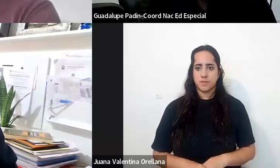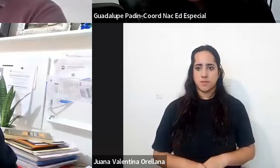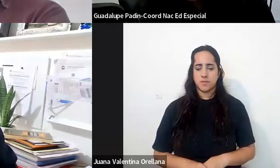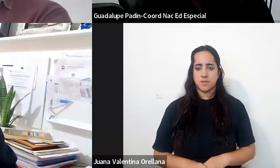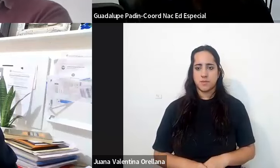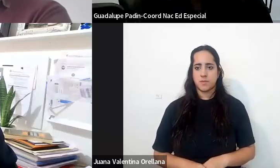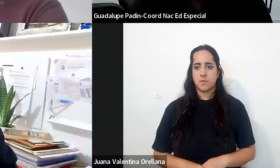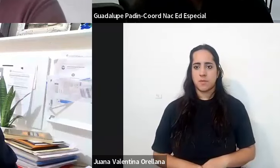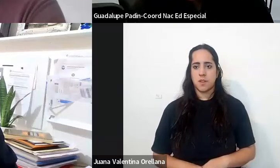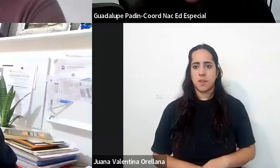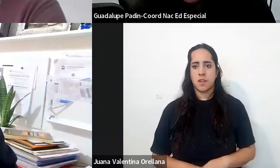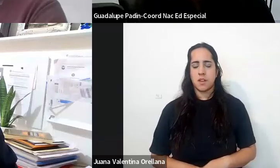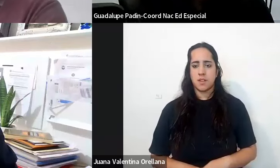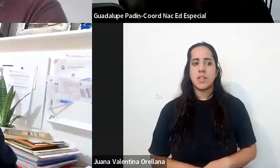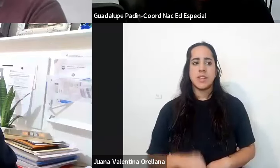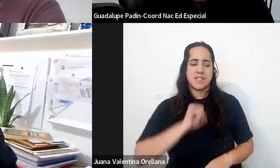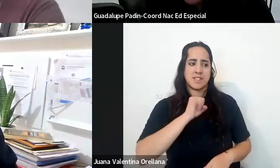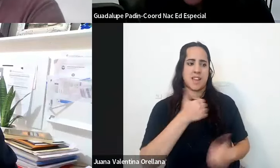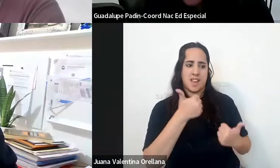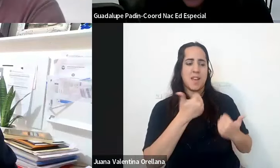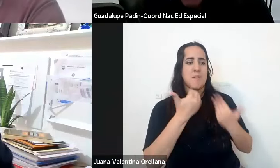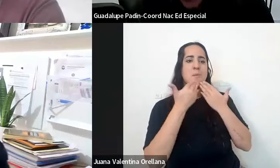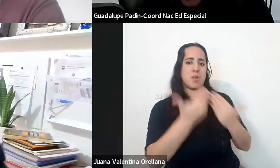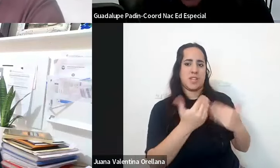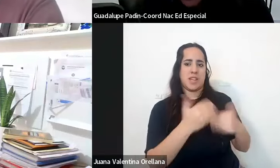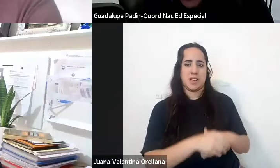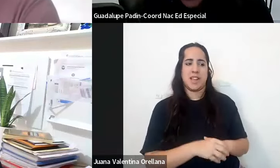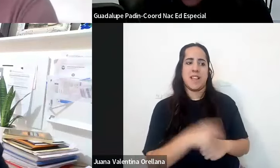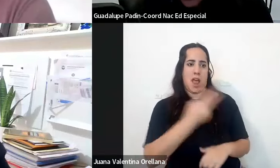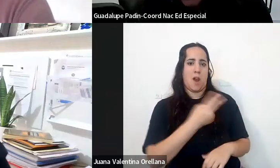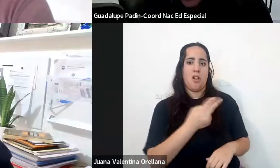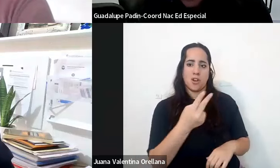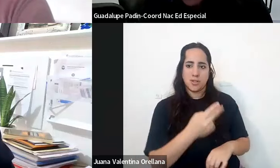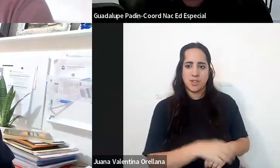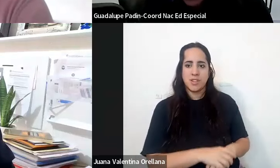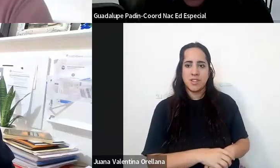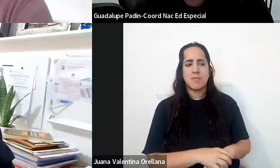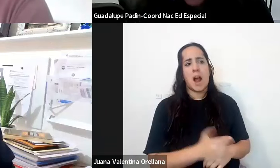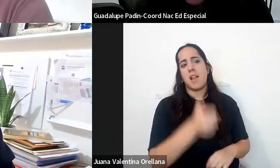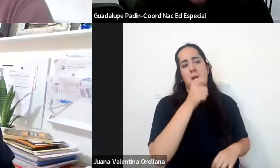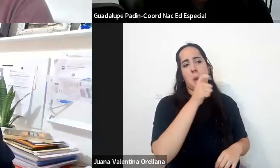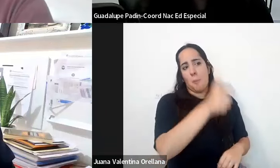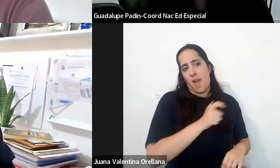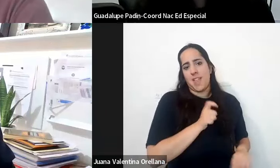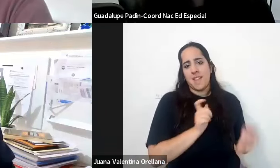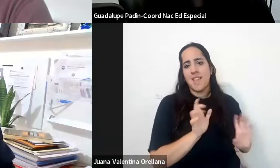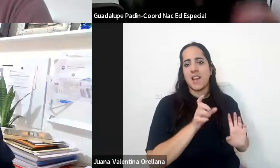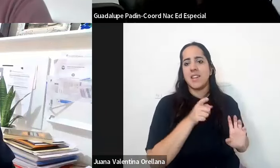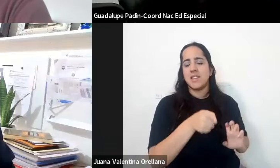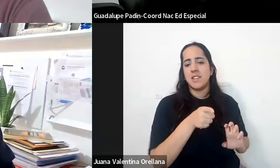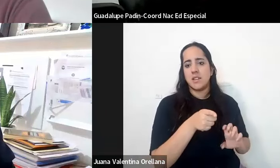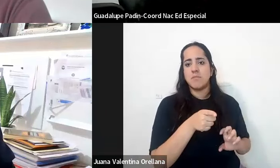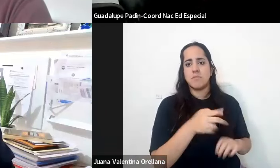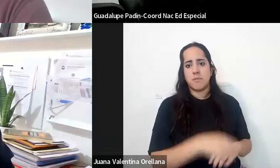sí quedó muchas gracias a ambos por haber respondido esta pregunta es muy completa creo que se